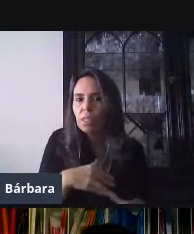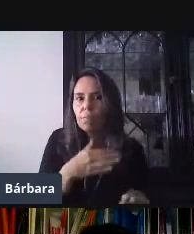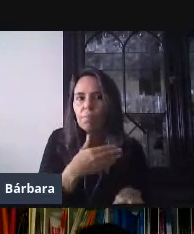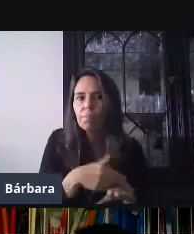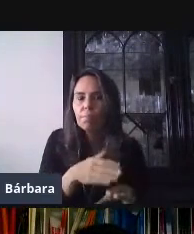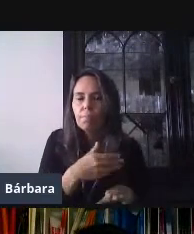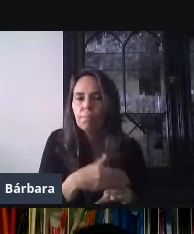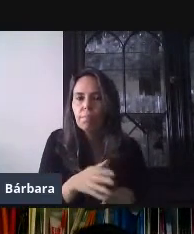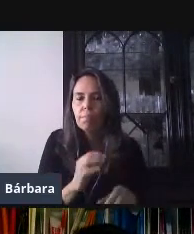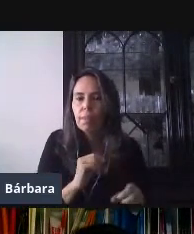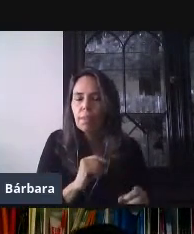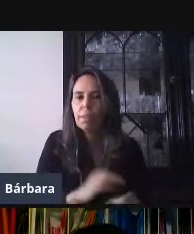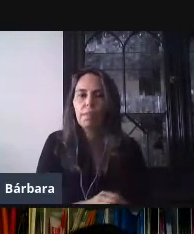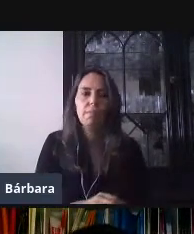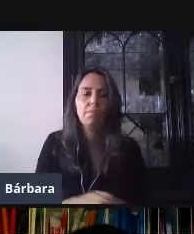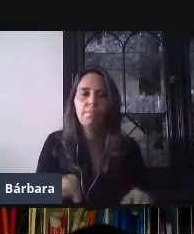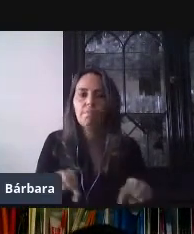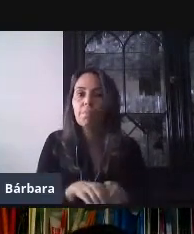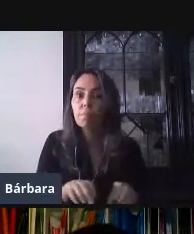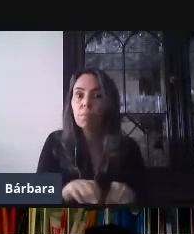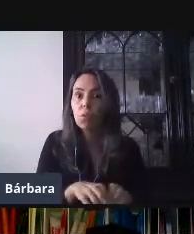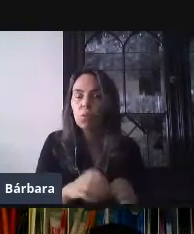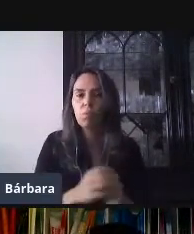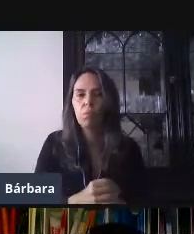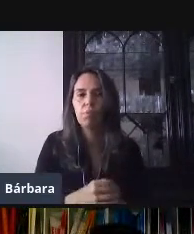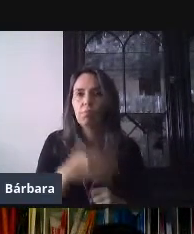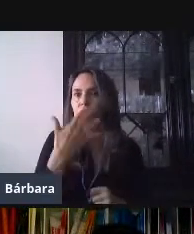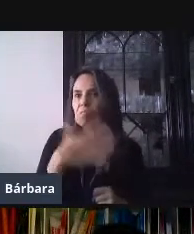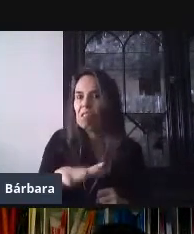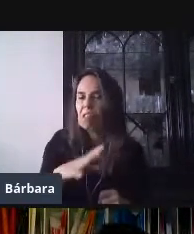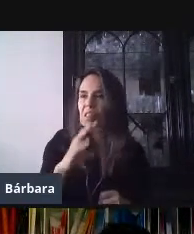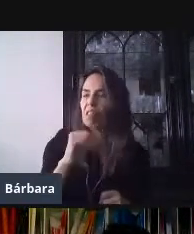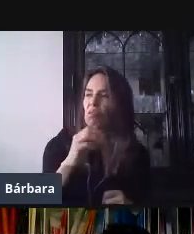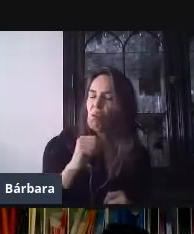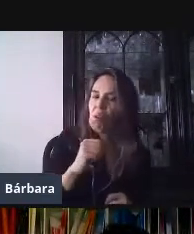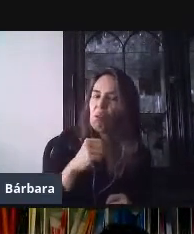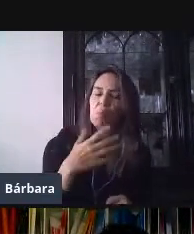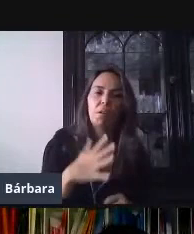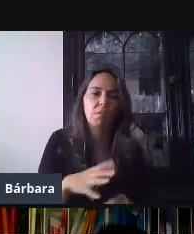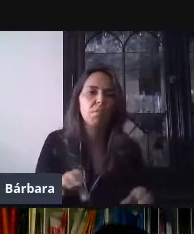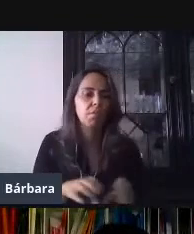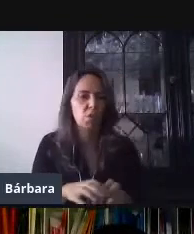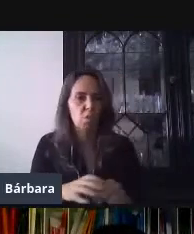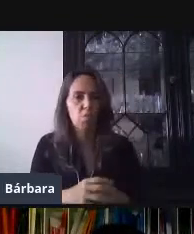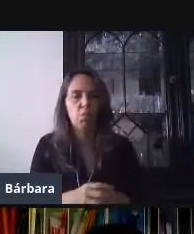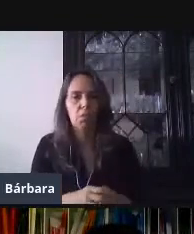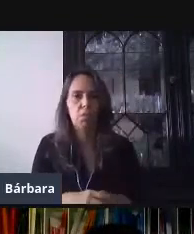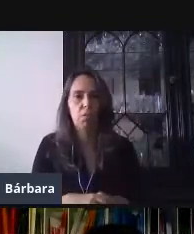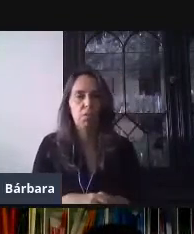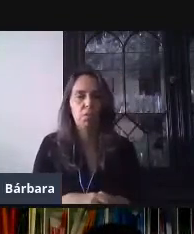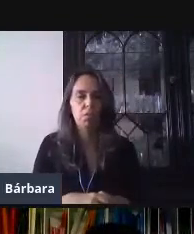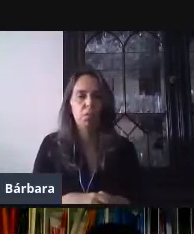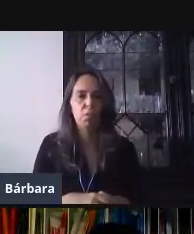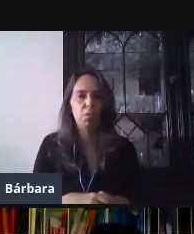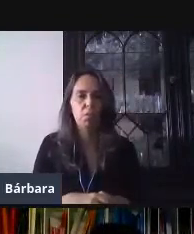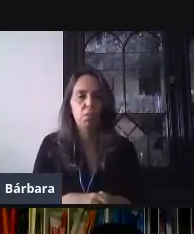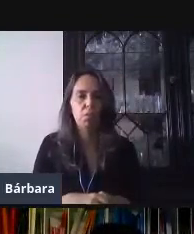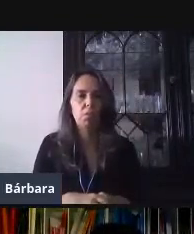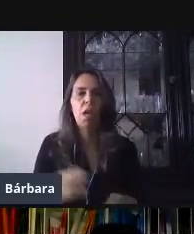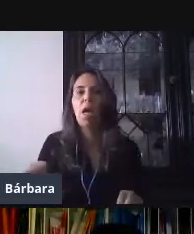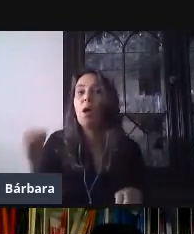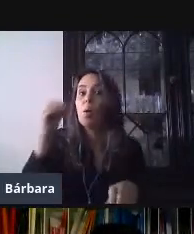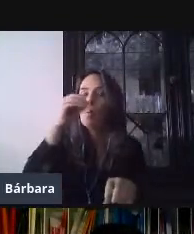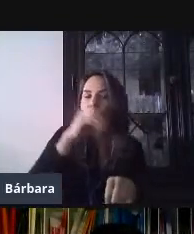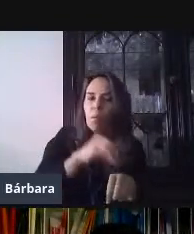a esa siguiente sección. ¿qué recomendaciones tengo que tener para agregar, este, asignar un puntaje y seleccionar las